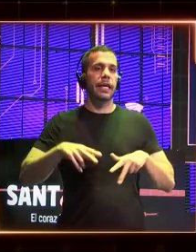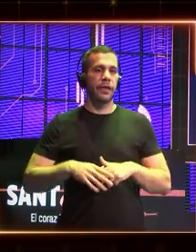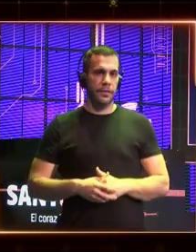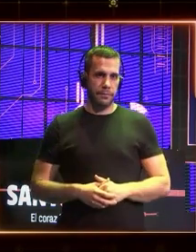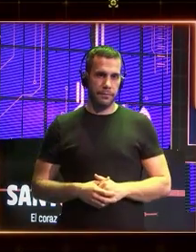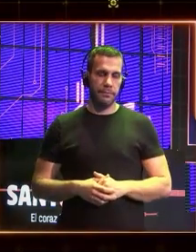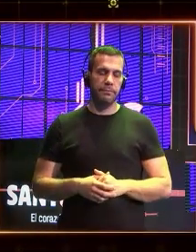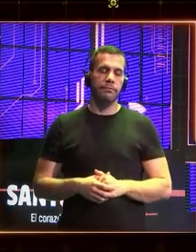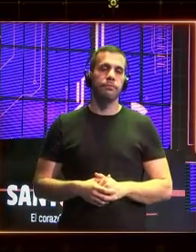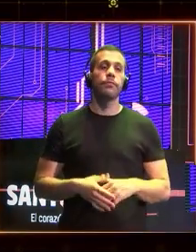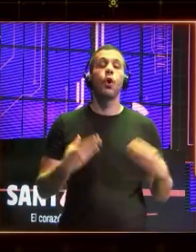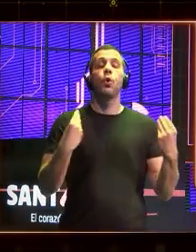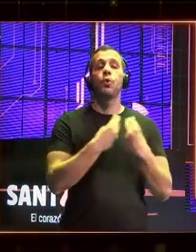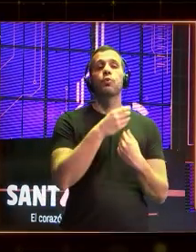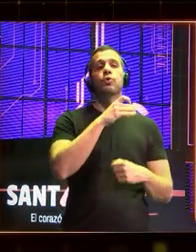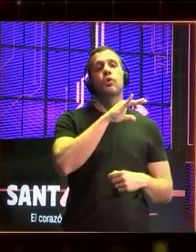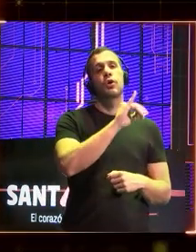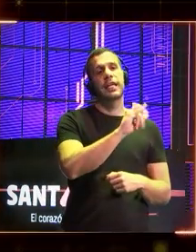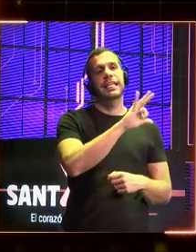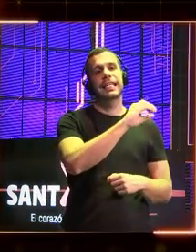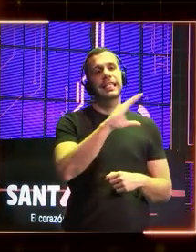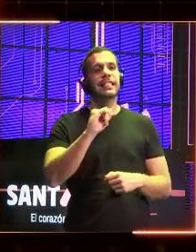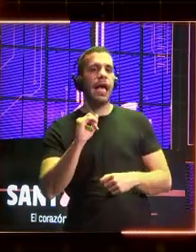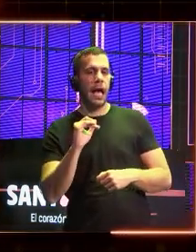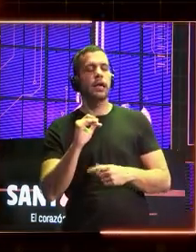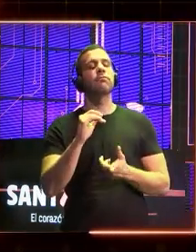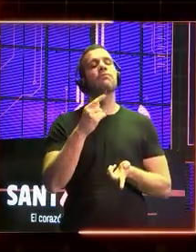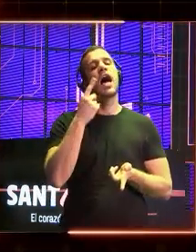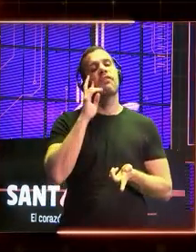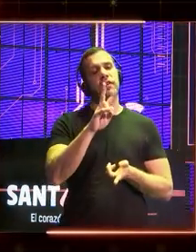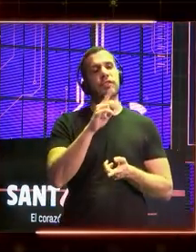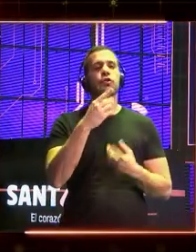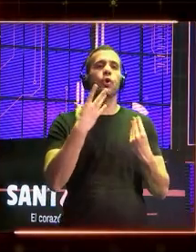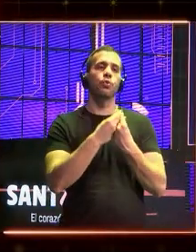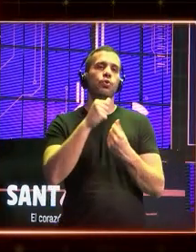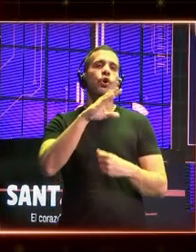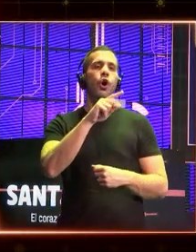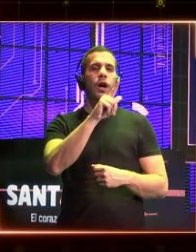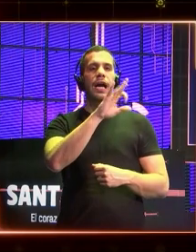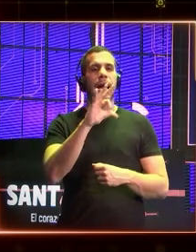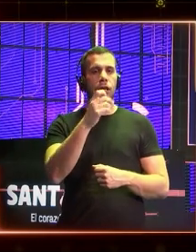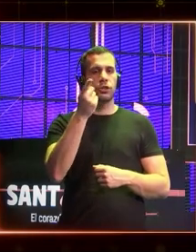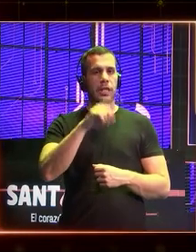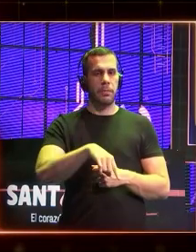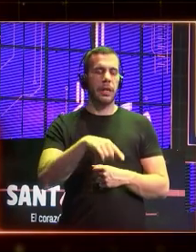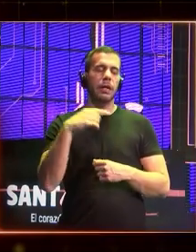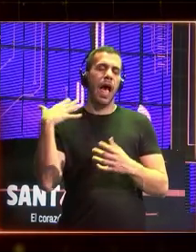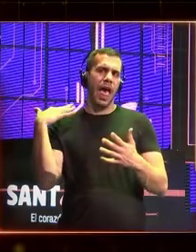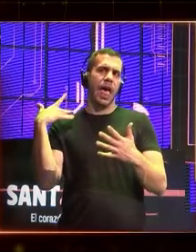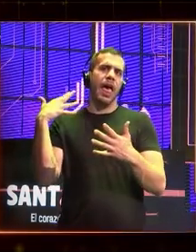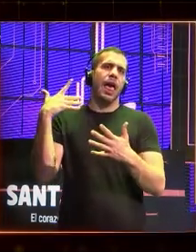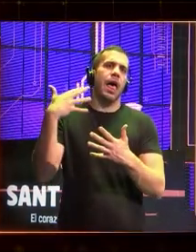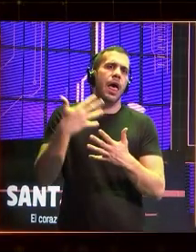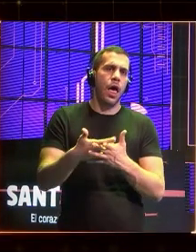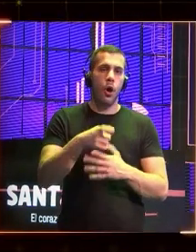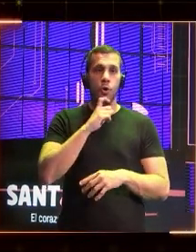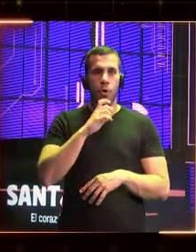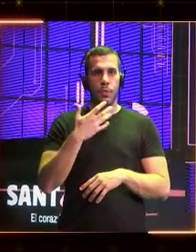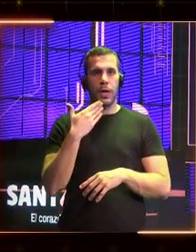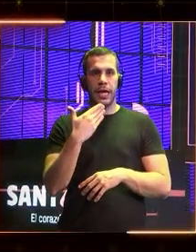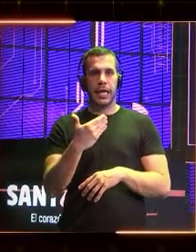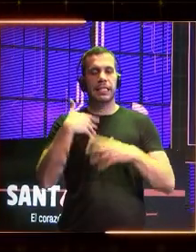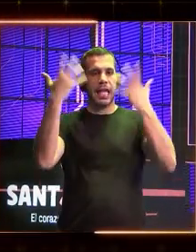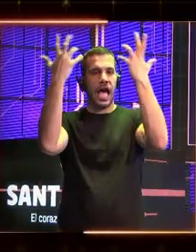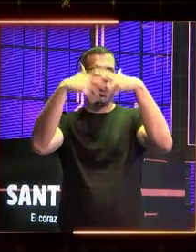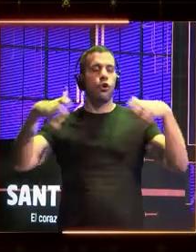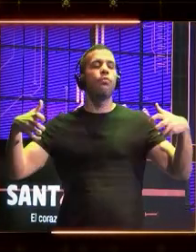Habéis visto con Isaac, desde el origen de los tiempos, también con Carlos, ¿cómo hemos llegado hasta aquí? Bueno, gracias a la computación, a su